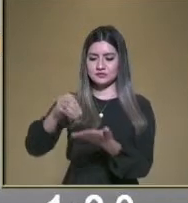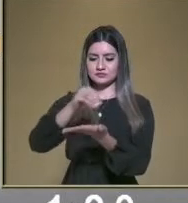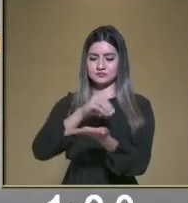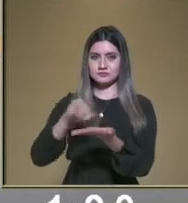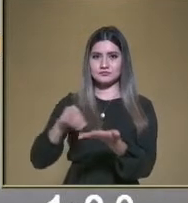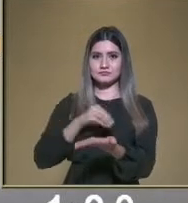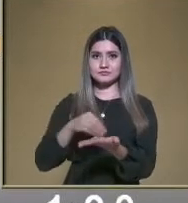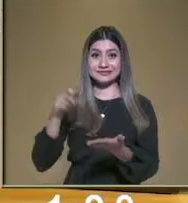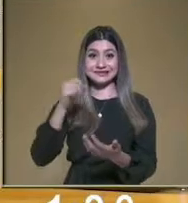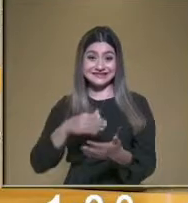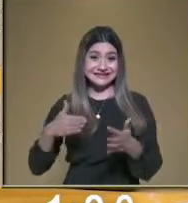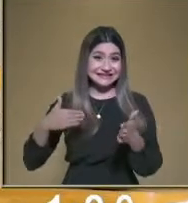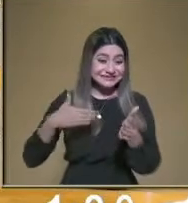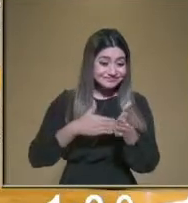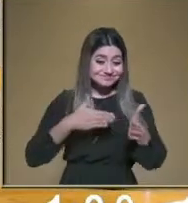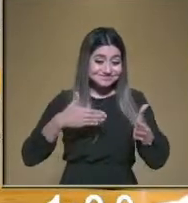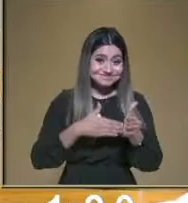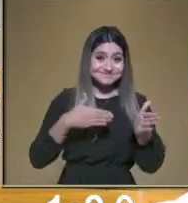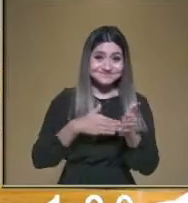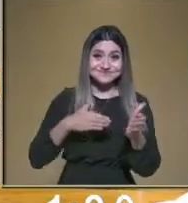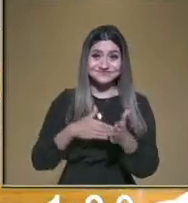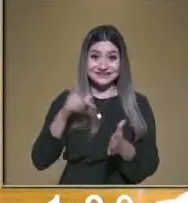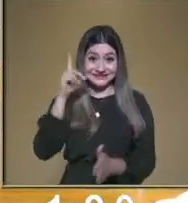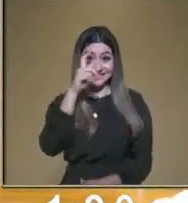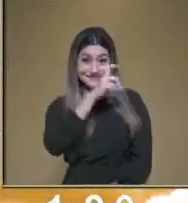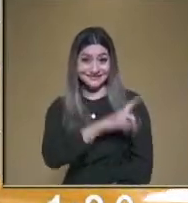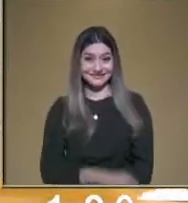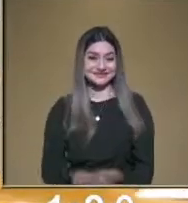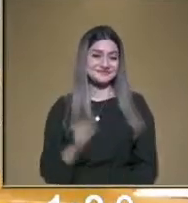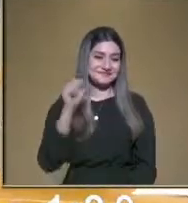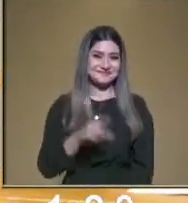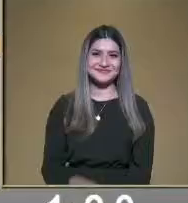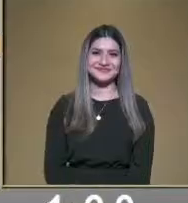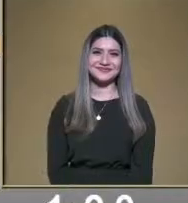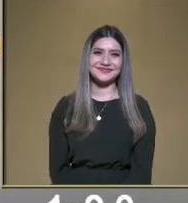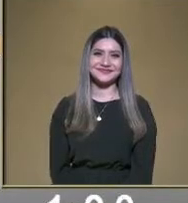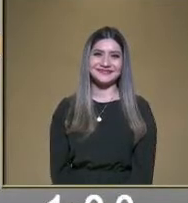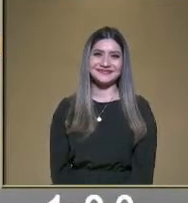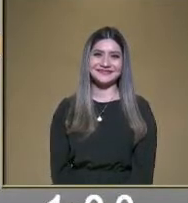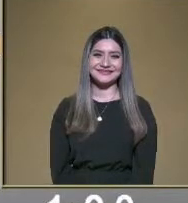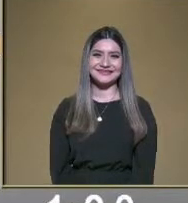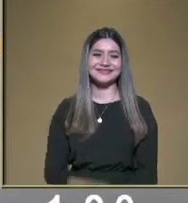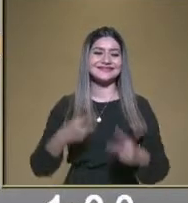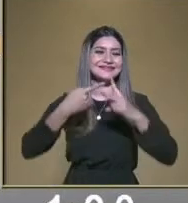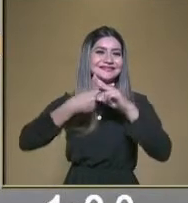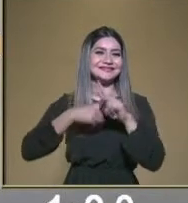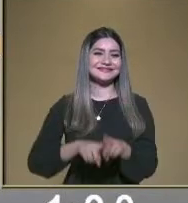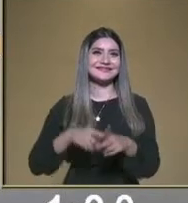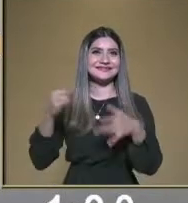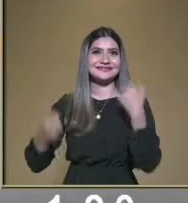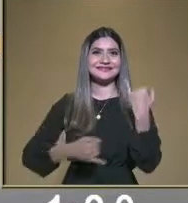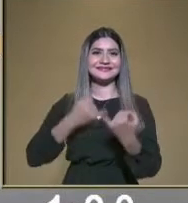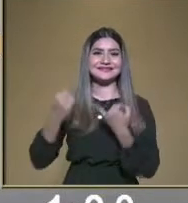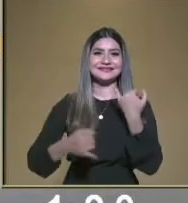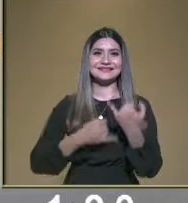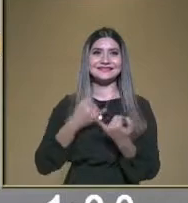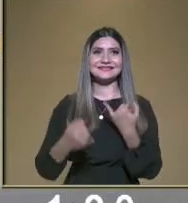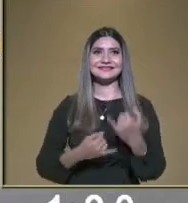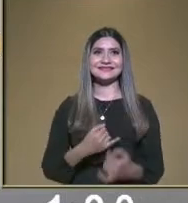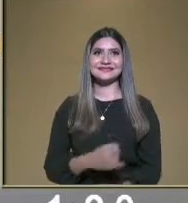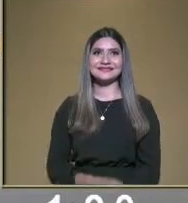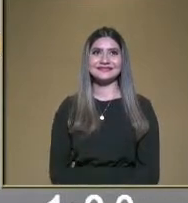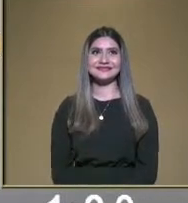obstáculos para los demás participantes. es. Bueno, entonces vamos a iniciar ya con el juego. ¿Quién quiere iniciar?